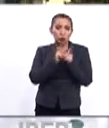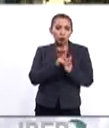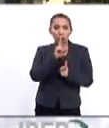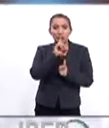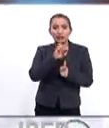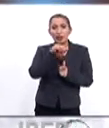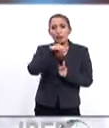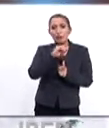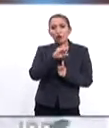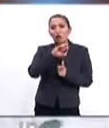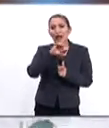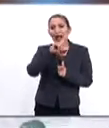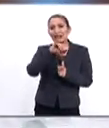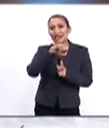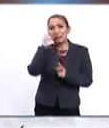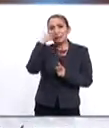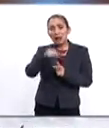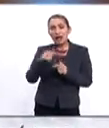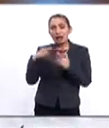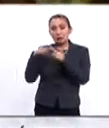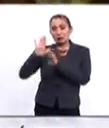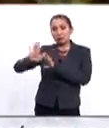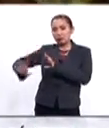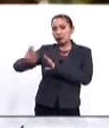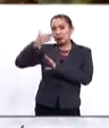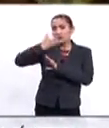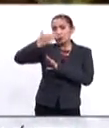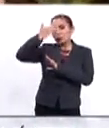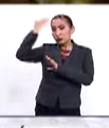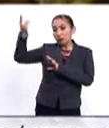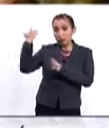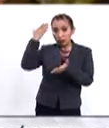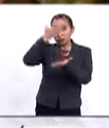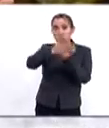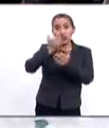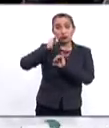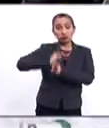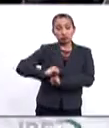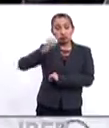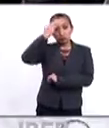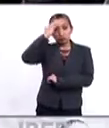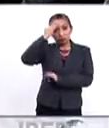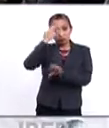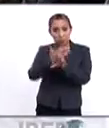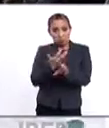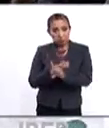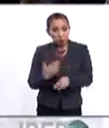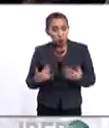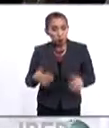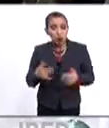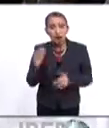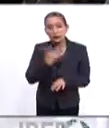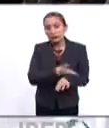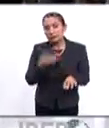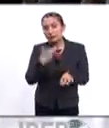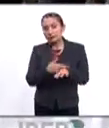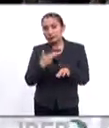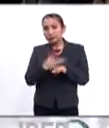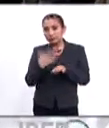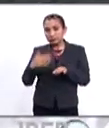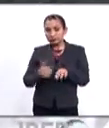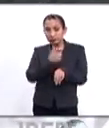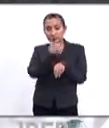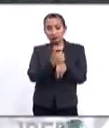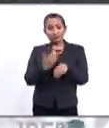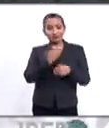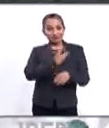de religión musulmana. Entonces, sí vemos que en este proceso, lejos de consolidar el